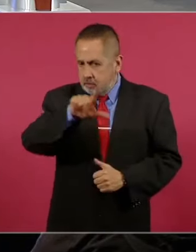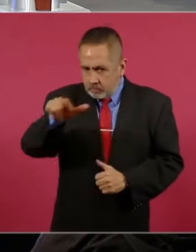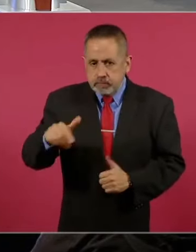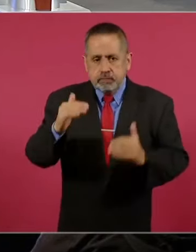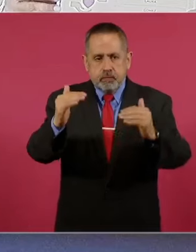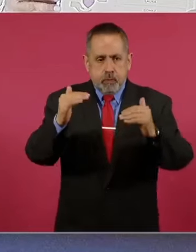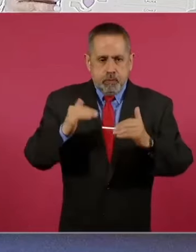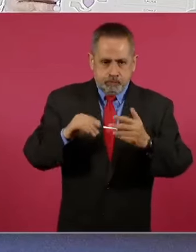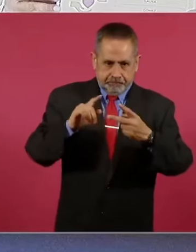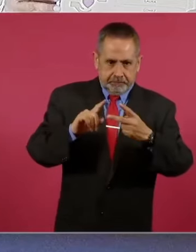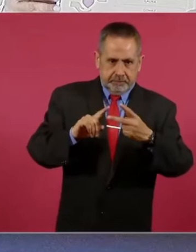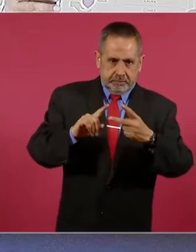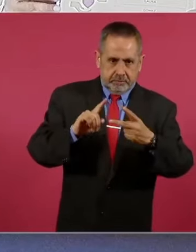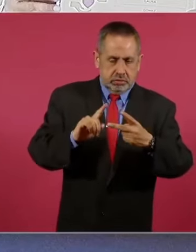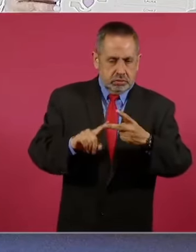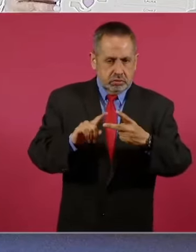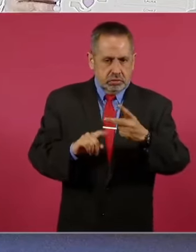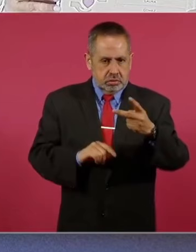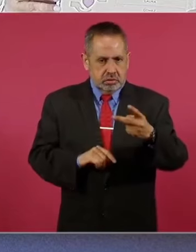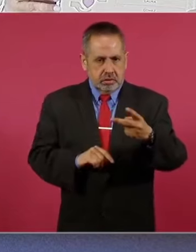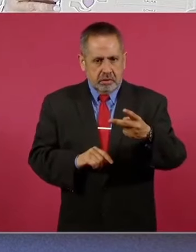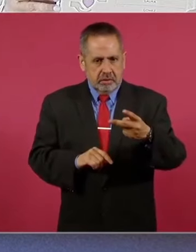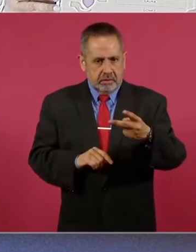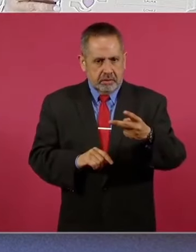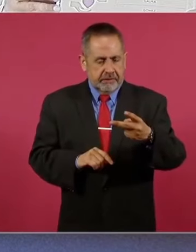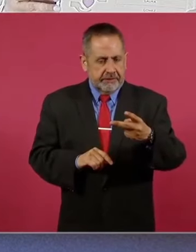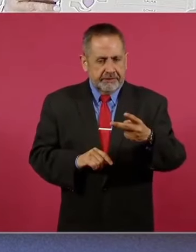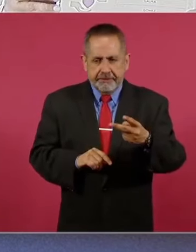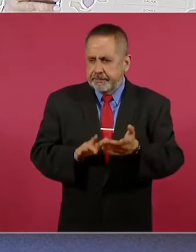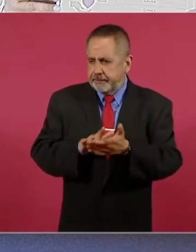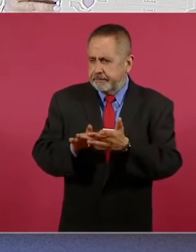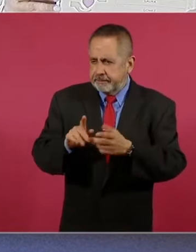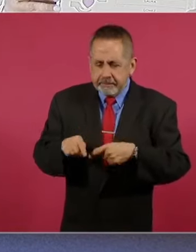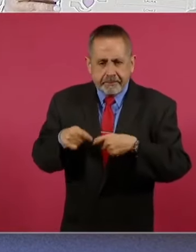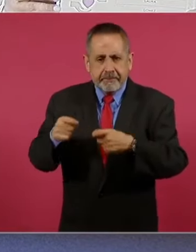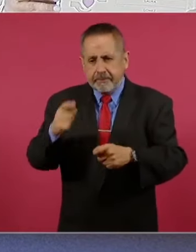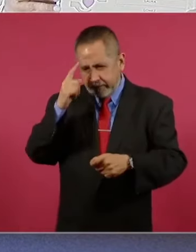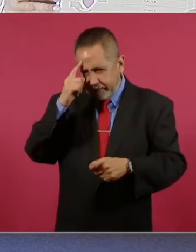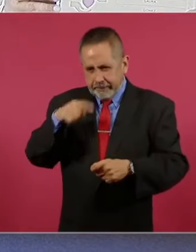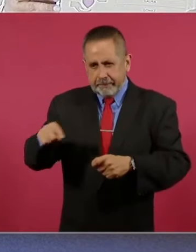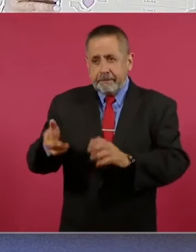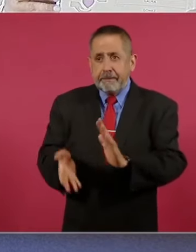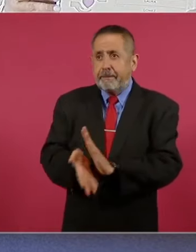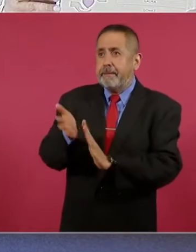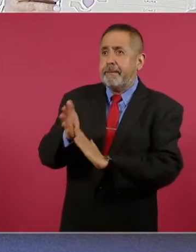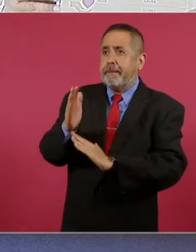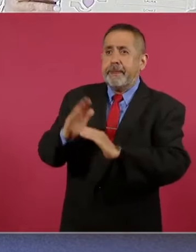Luego, se empezaron a entregar los apoyos para la reconstrucción